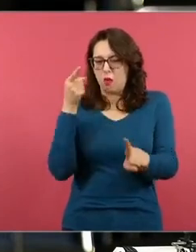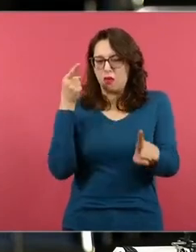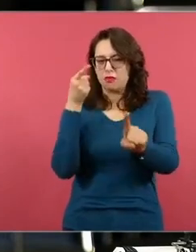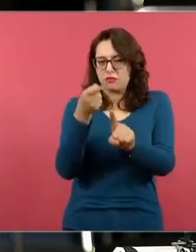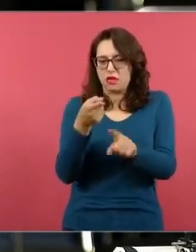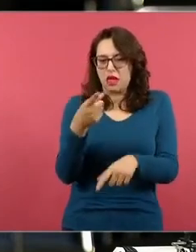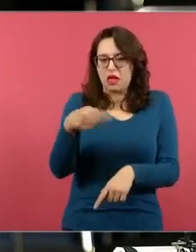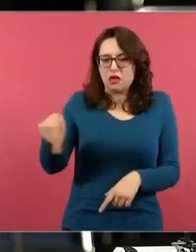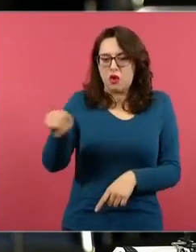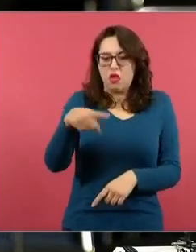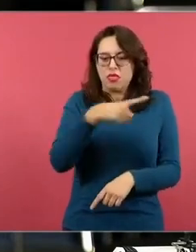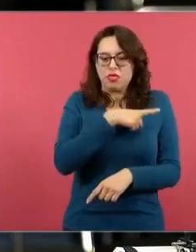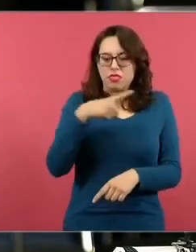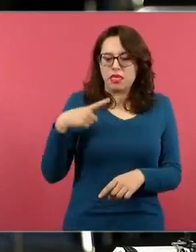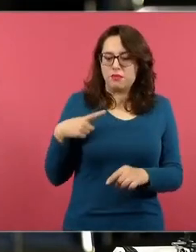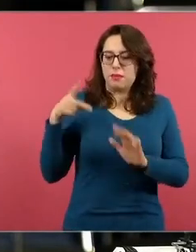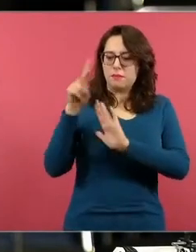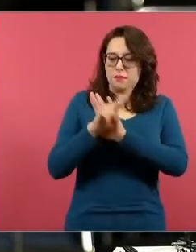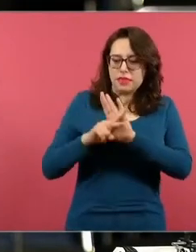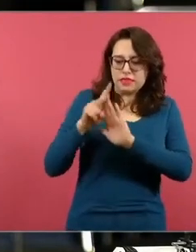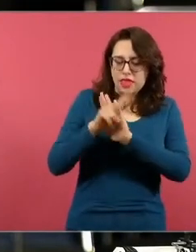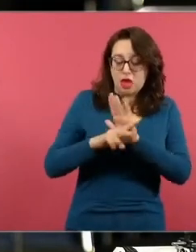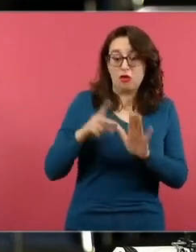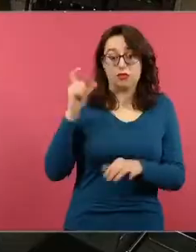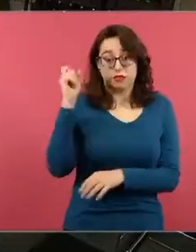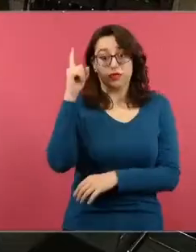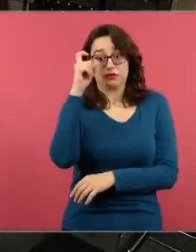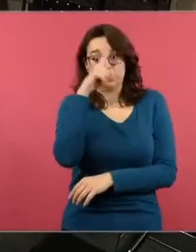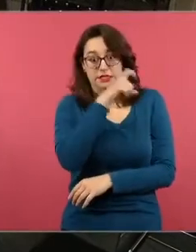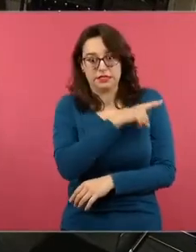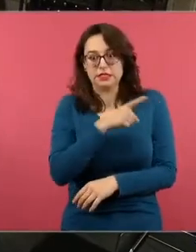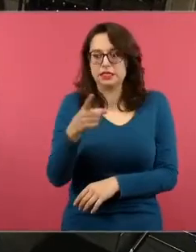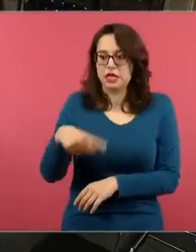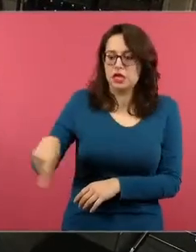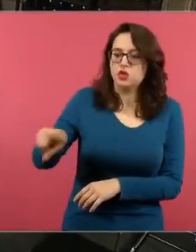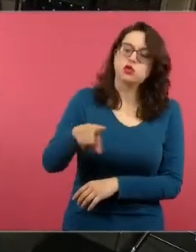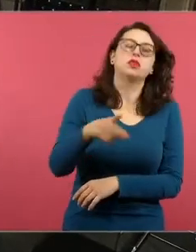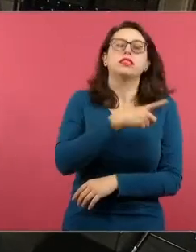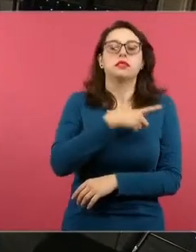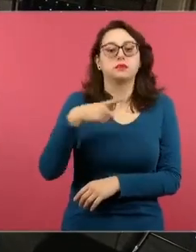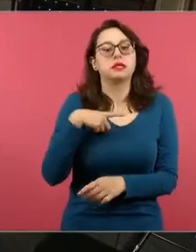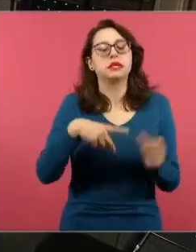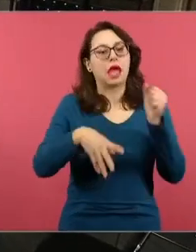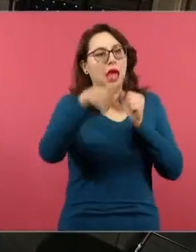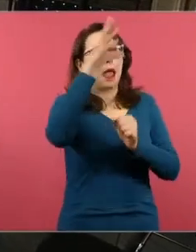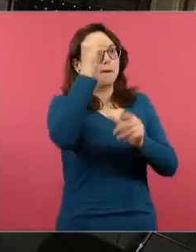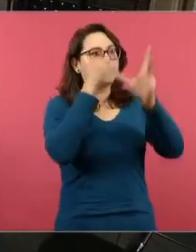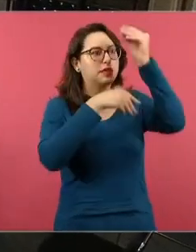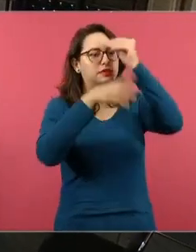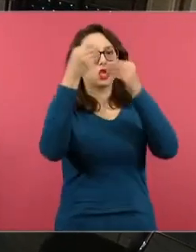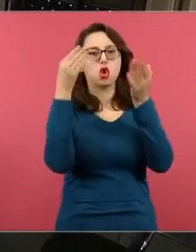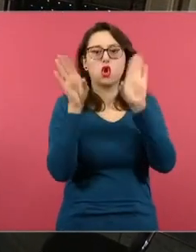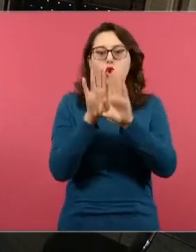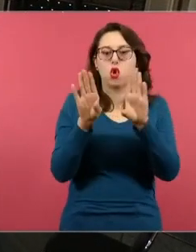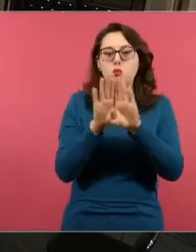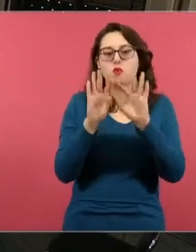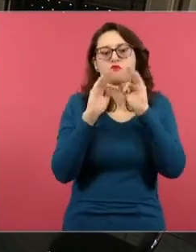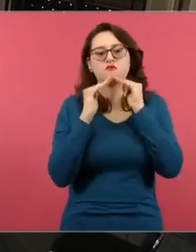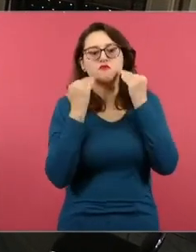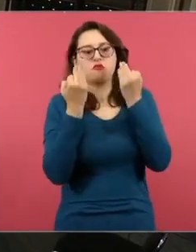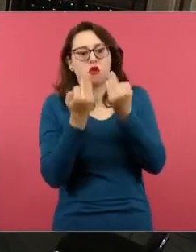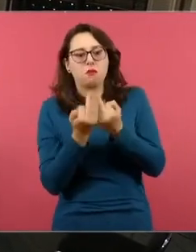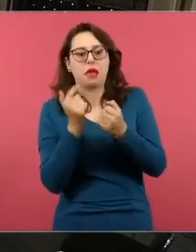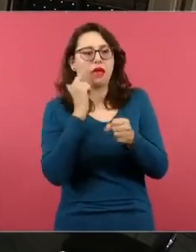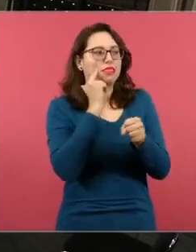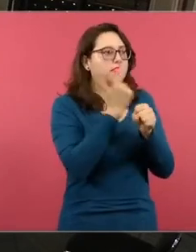un pequeño video así tiene sus complicaciones tiene sus tomas tiene sus perfeccionamientos y los niños de alguna manera se dan cuenta de